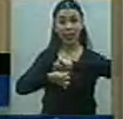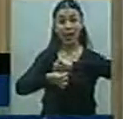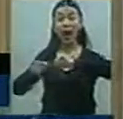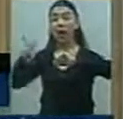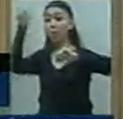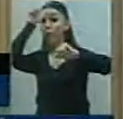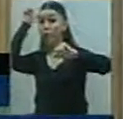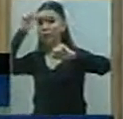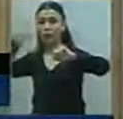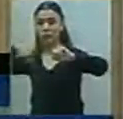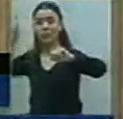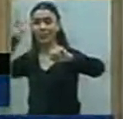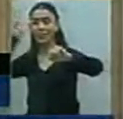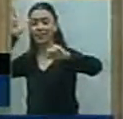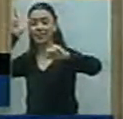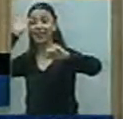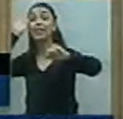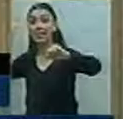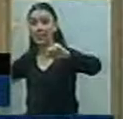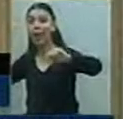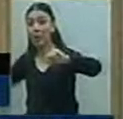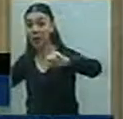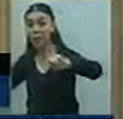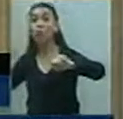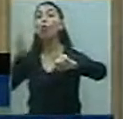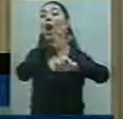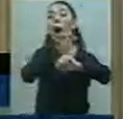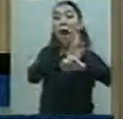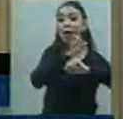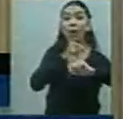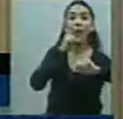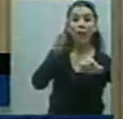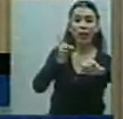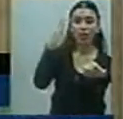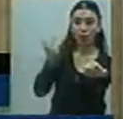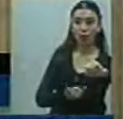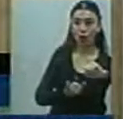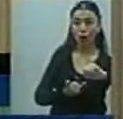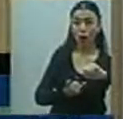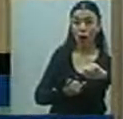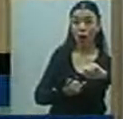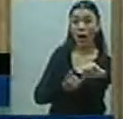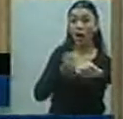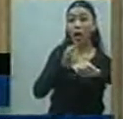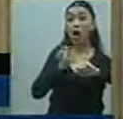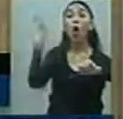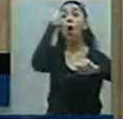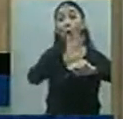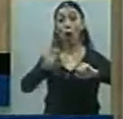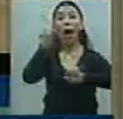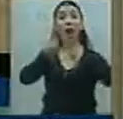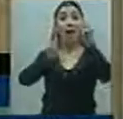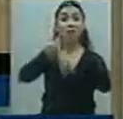peligro. Además, vamos a tener un programa que con solo apretar el celular con